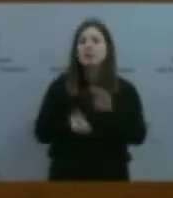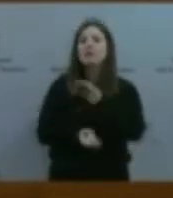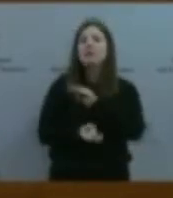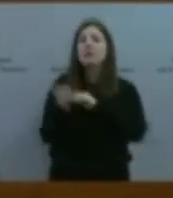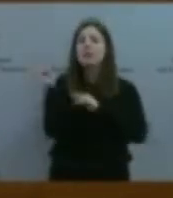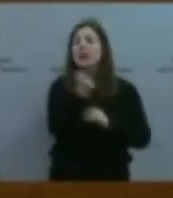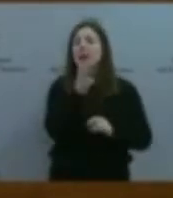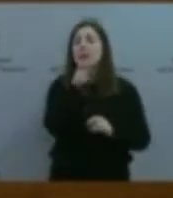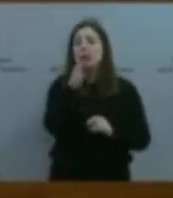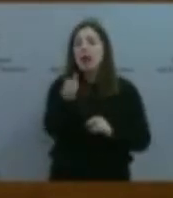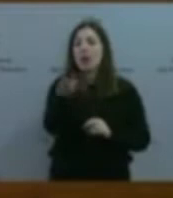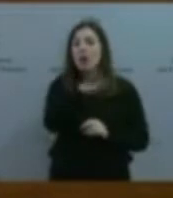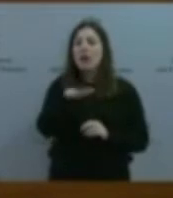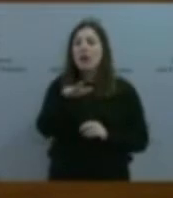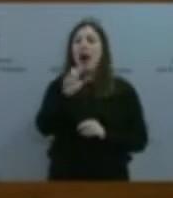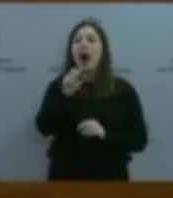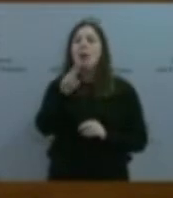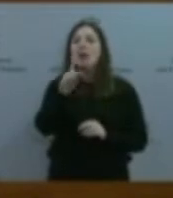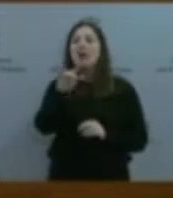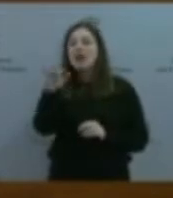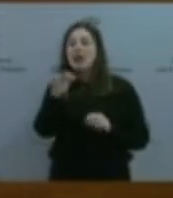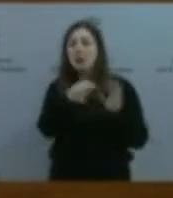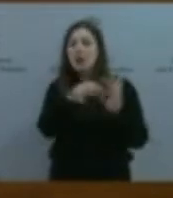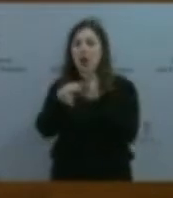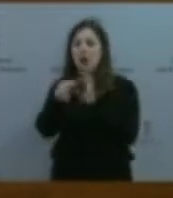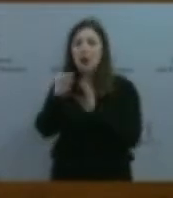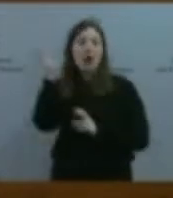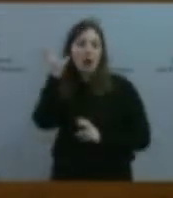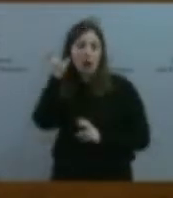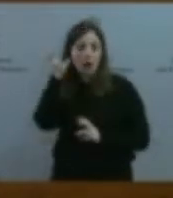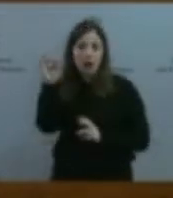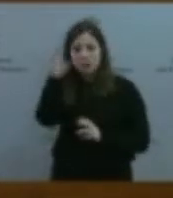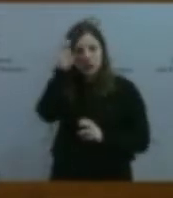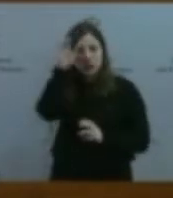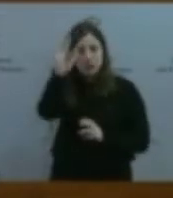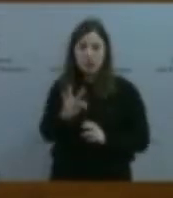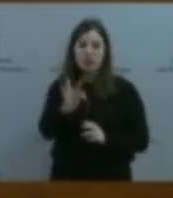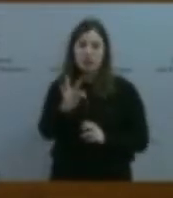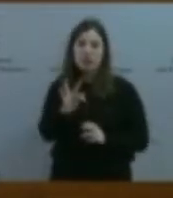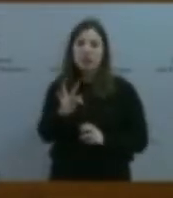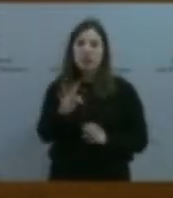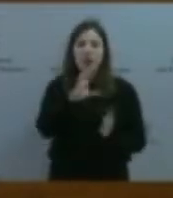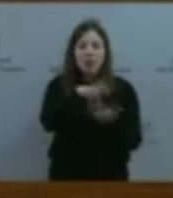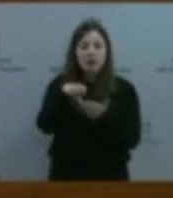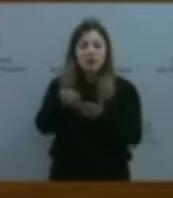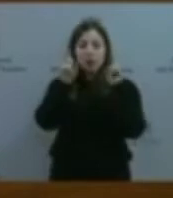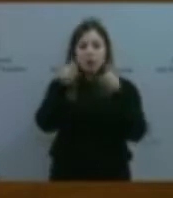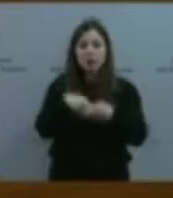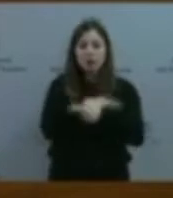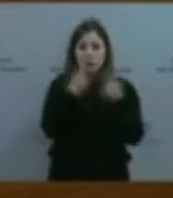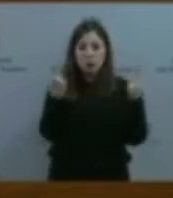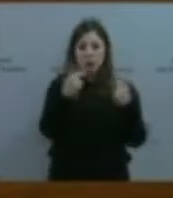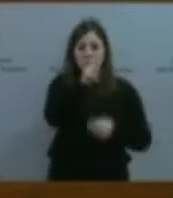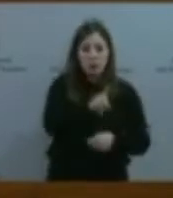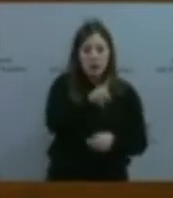lo que proponemos es que haya que escuchar a los centros educativos públicos, tanto de primaria como de secundaria. En los centros